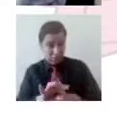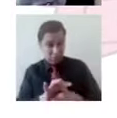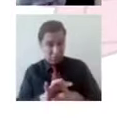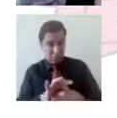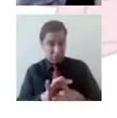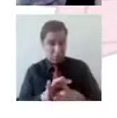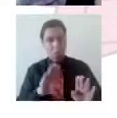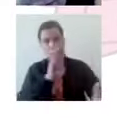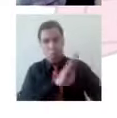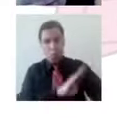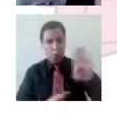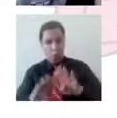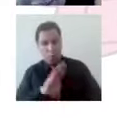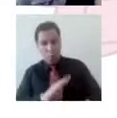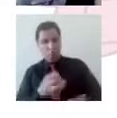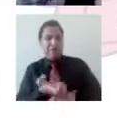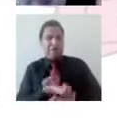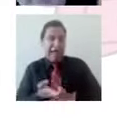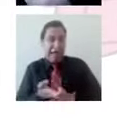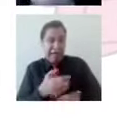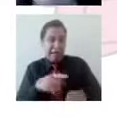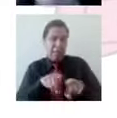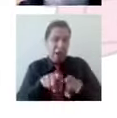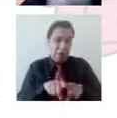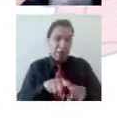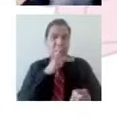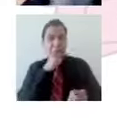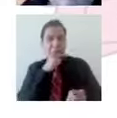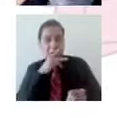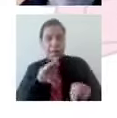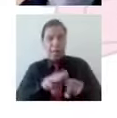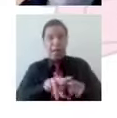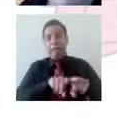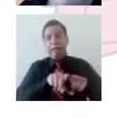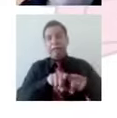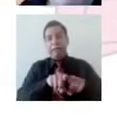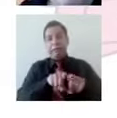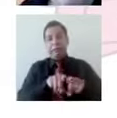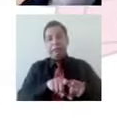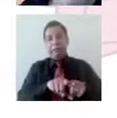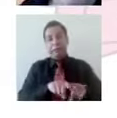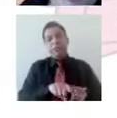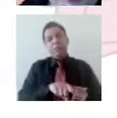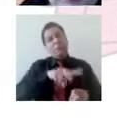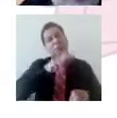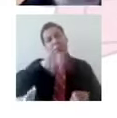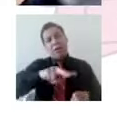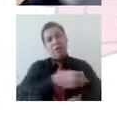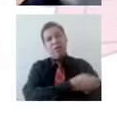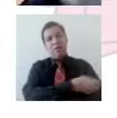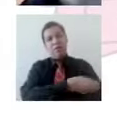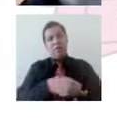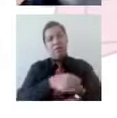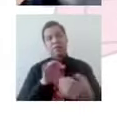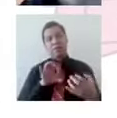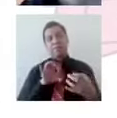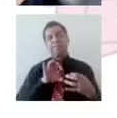¿Cierto? Ustedes, ¿qué piensan? Fíjense, tengo la oportunidad junto con el equipo de,